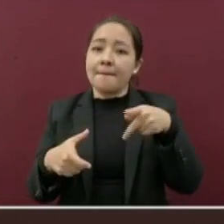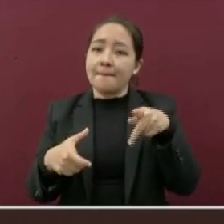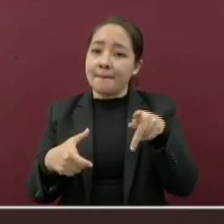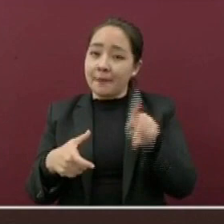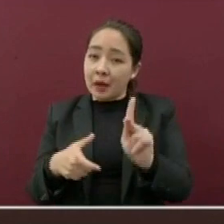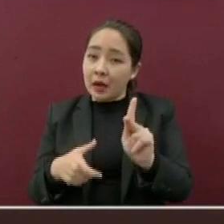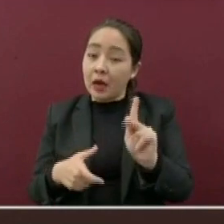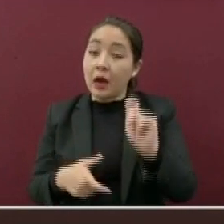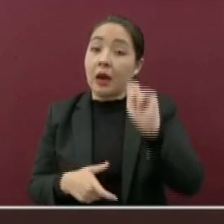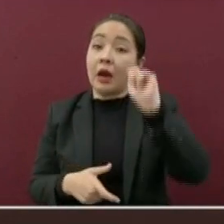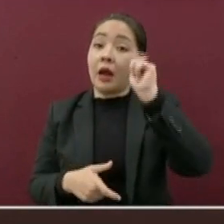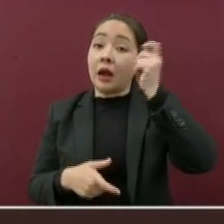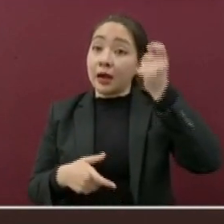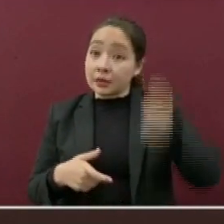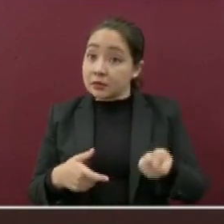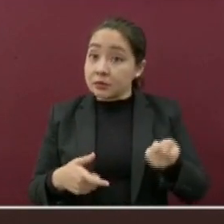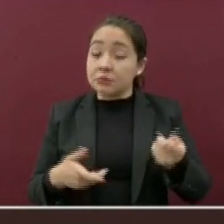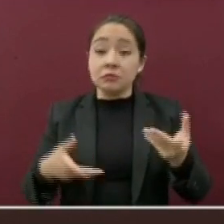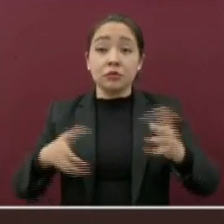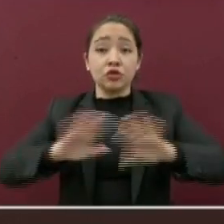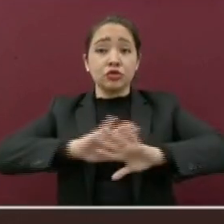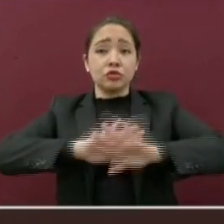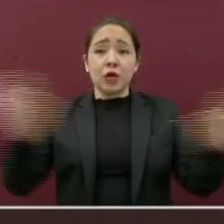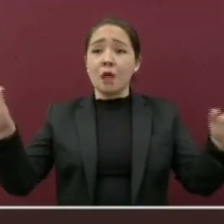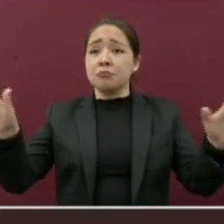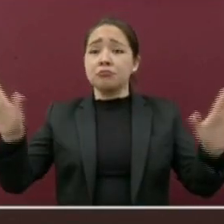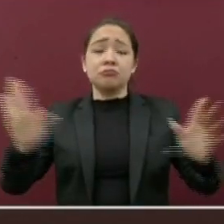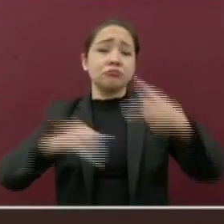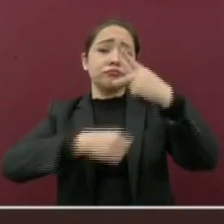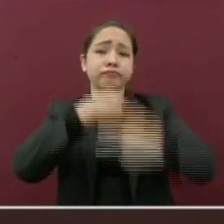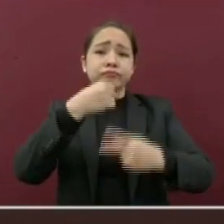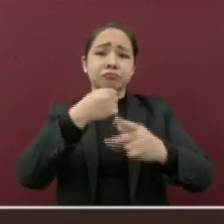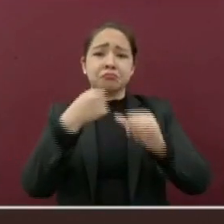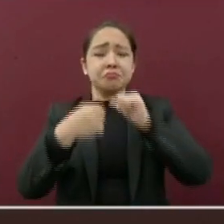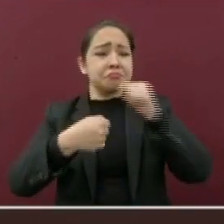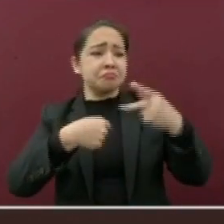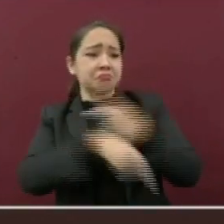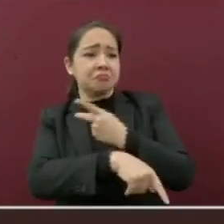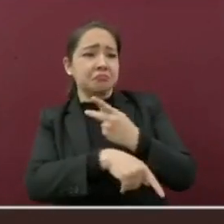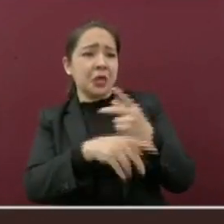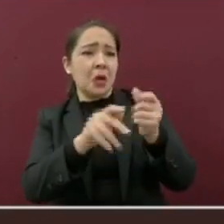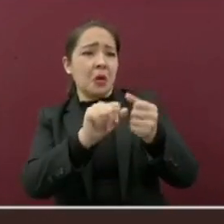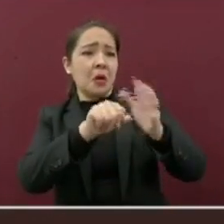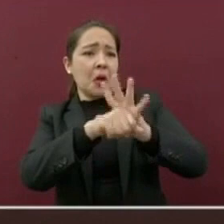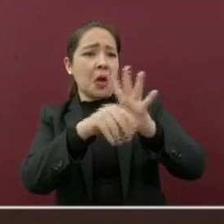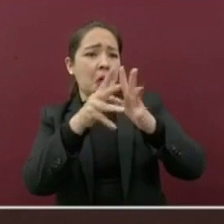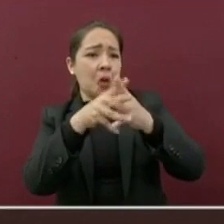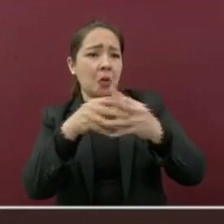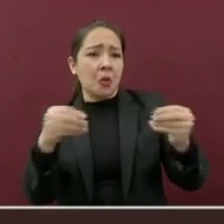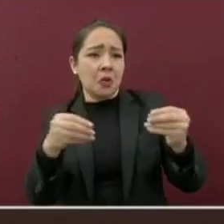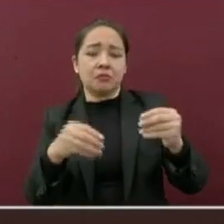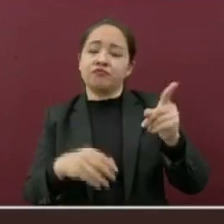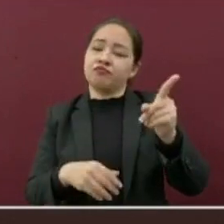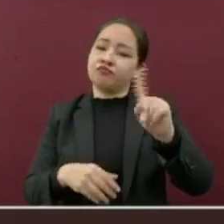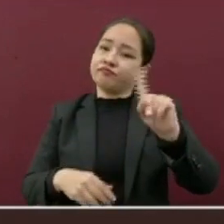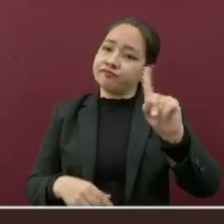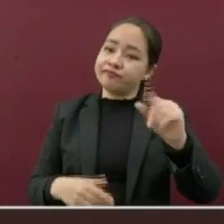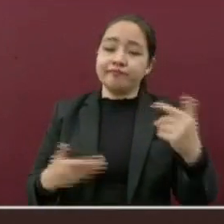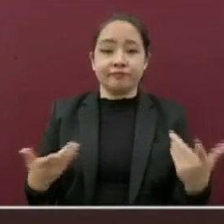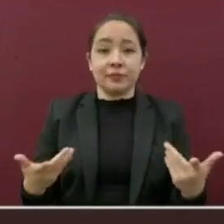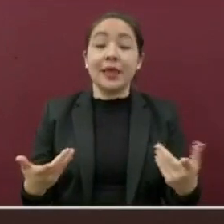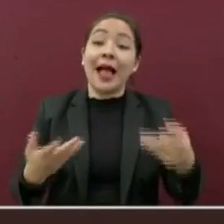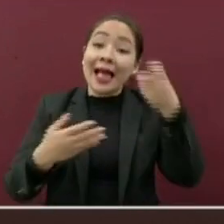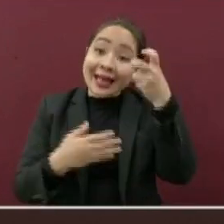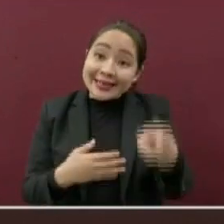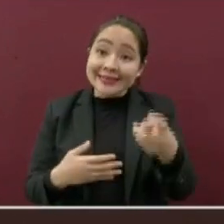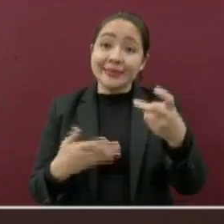no significa que el peligro ya pasó. Nada de eso. Más bien, todo